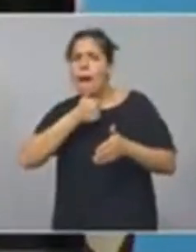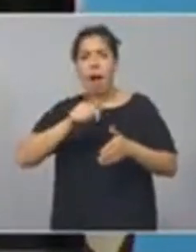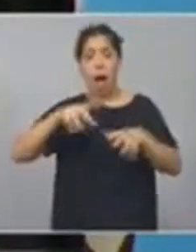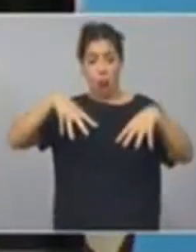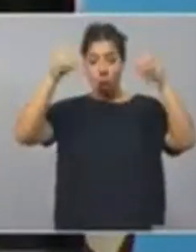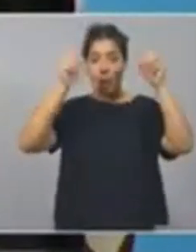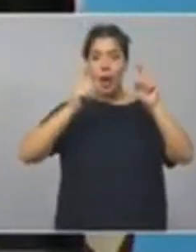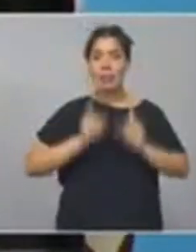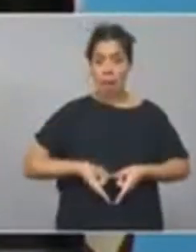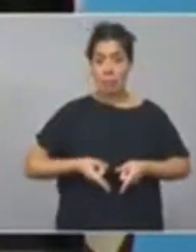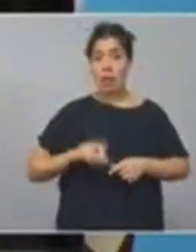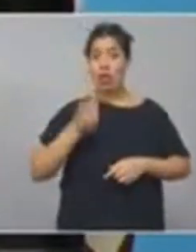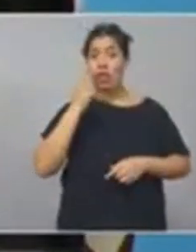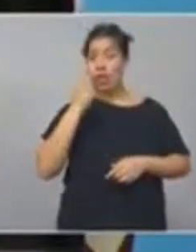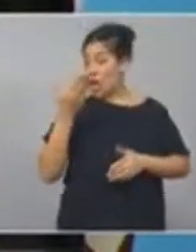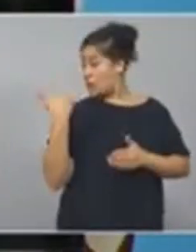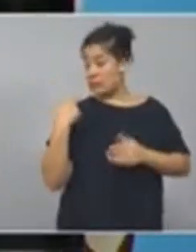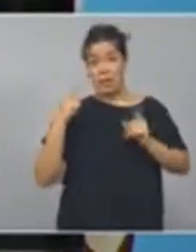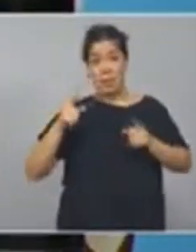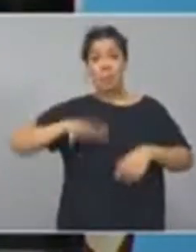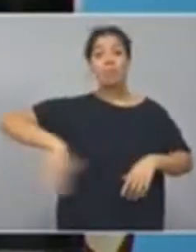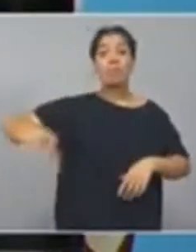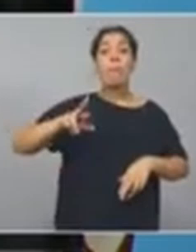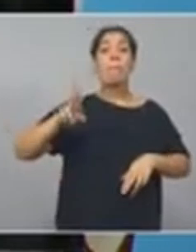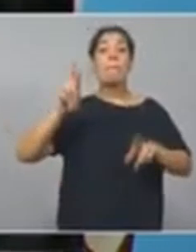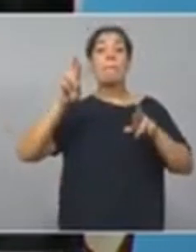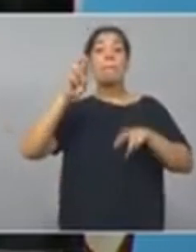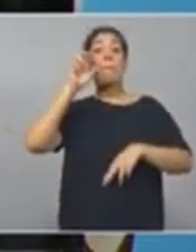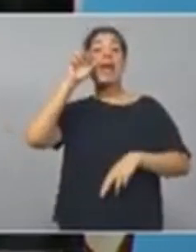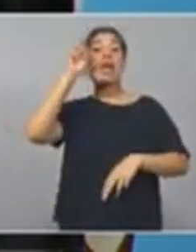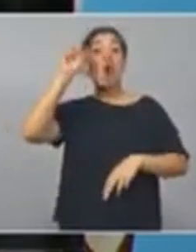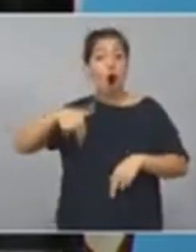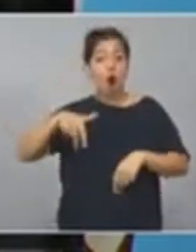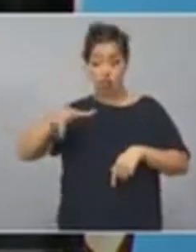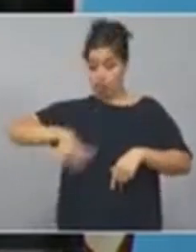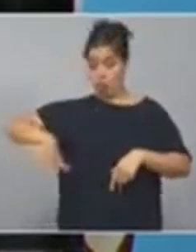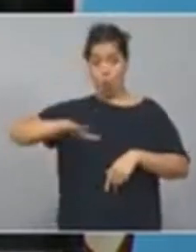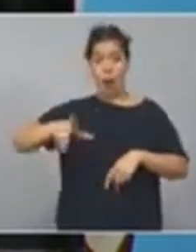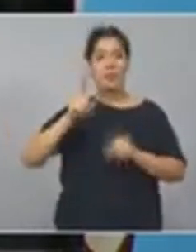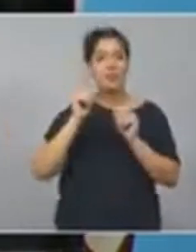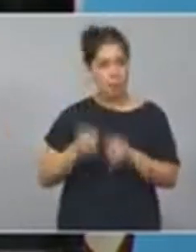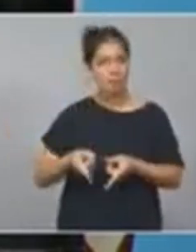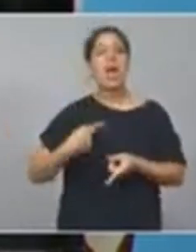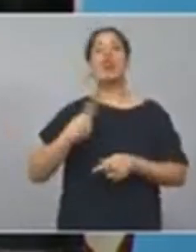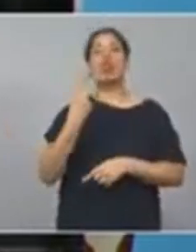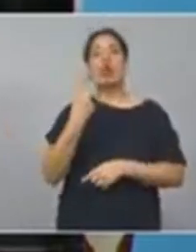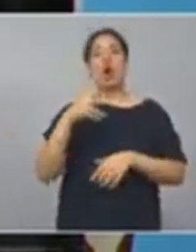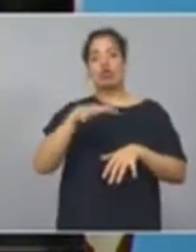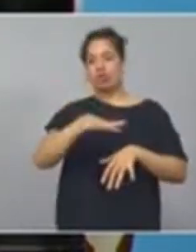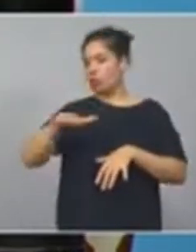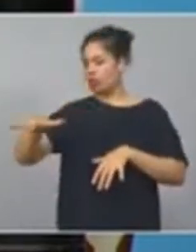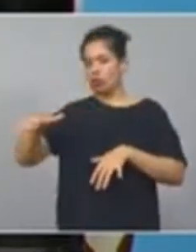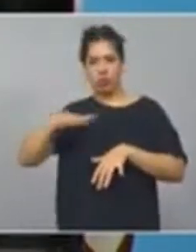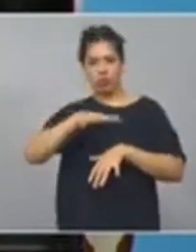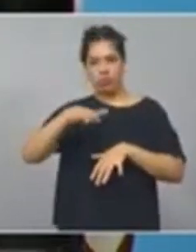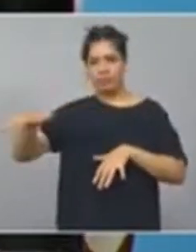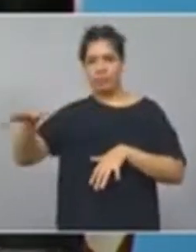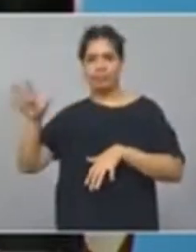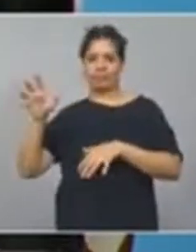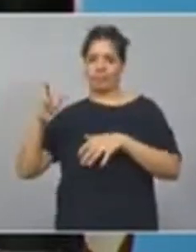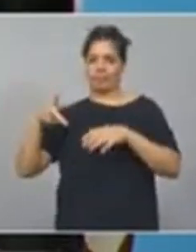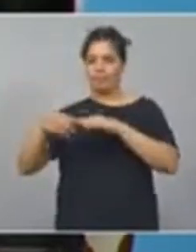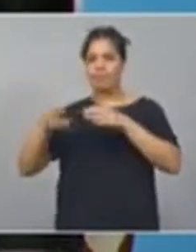Perón, inaugurando dos bases para la policía de la provincia de Buenos Aires, entregando ambulancia,